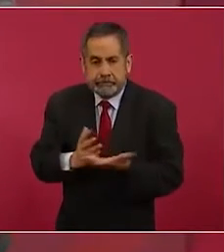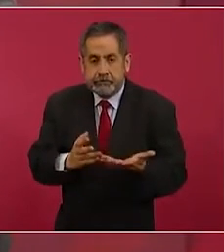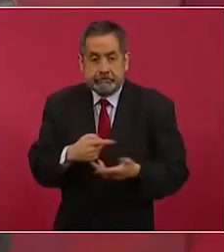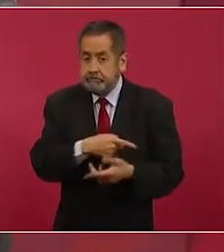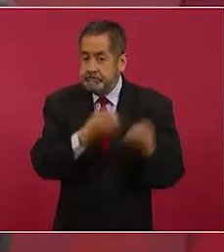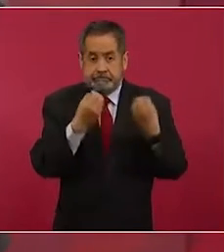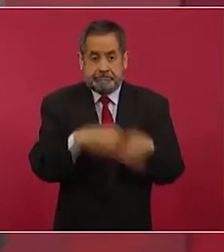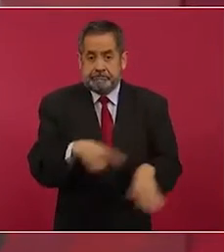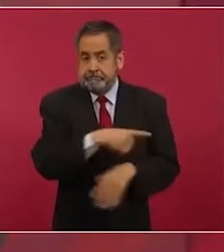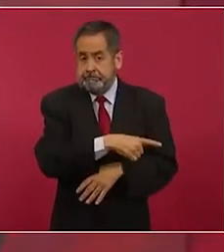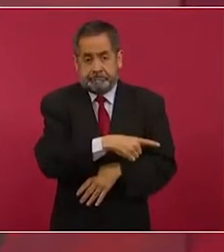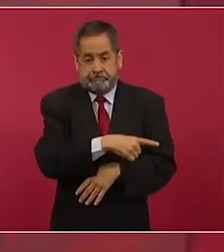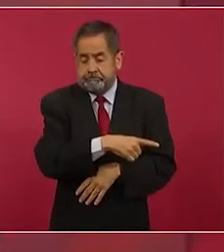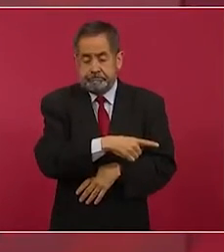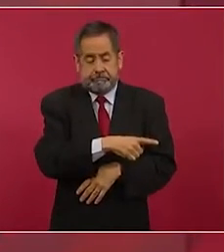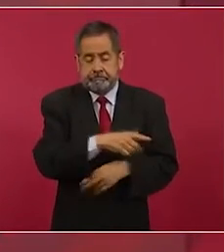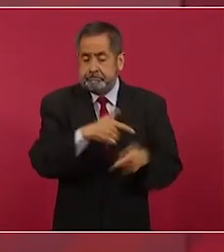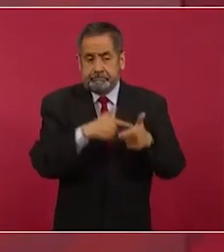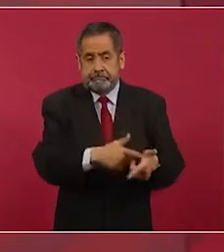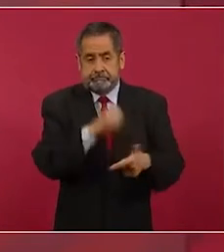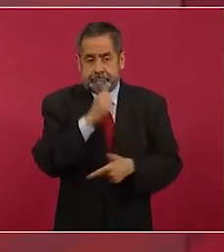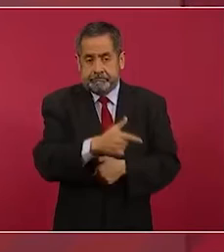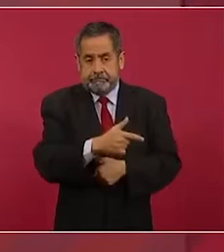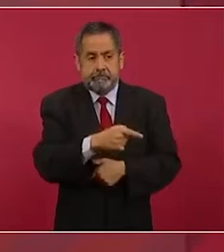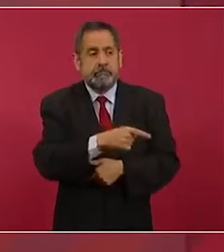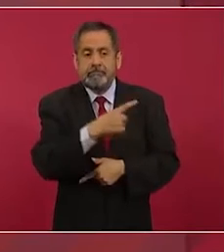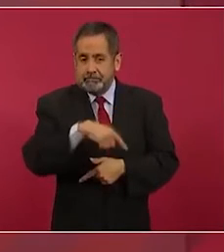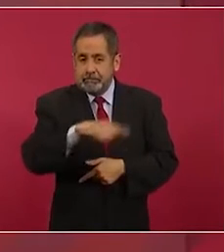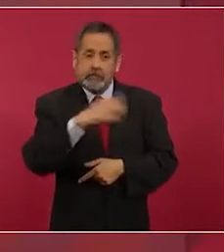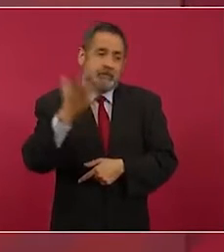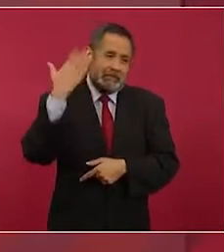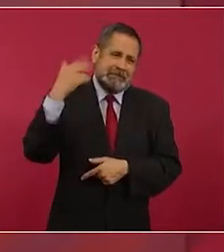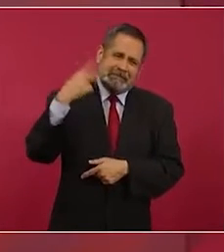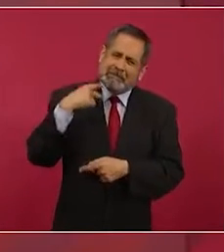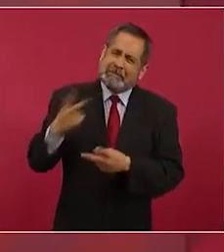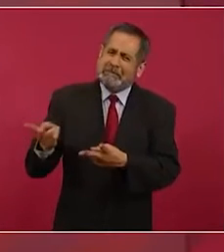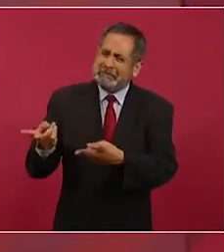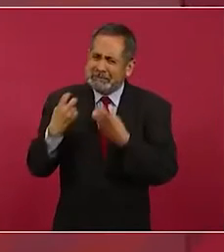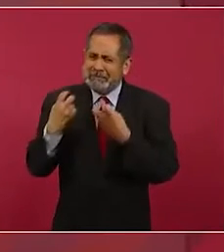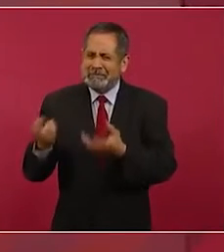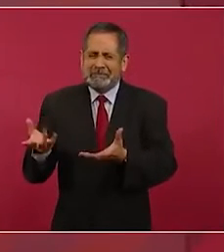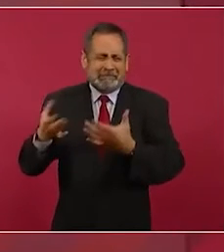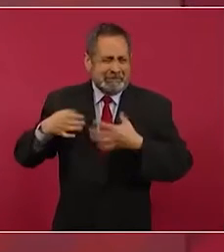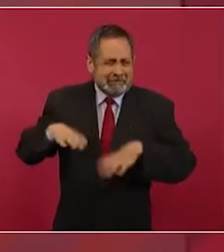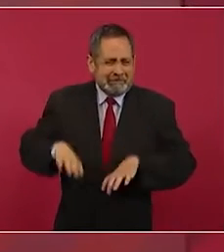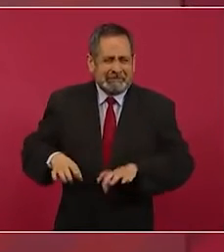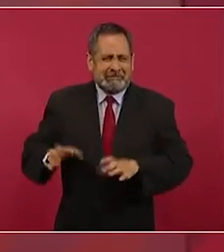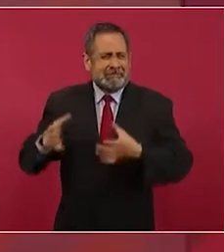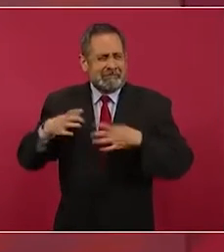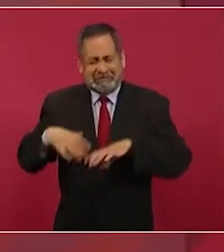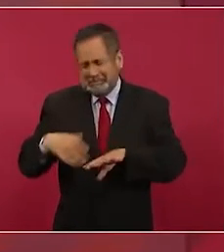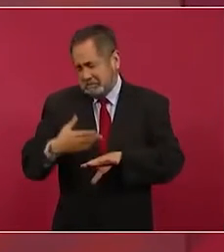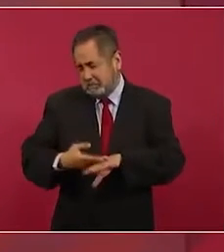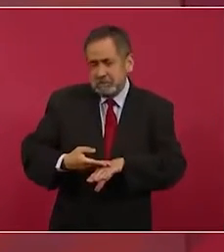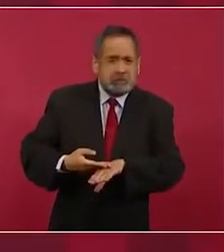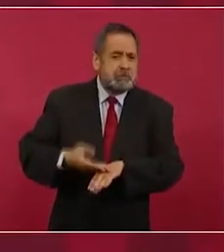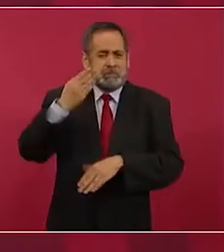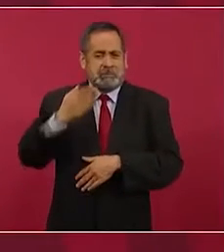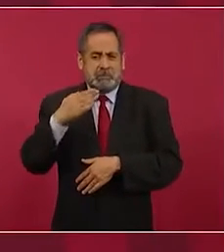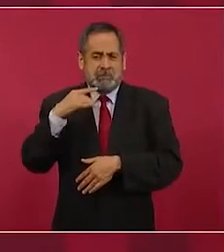porque se dedicaban a saquear, son muy corruptos,